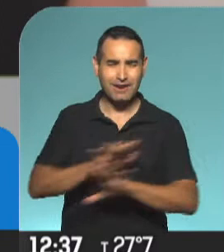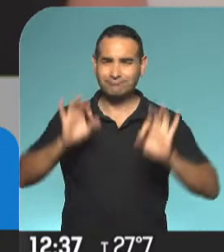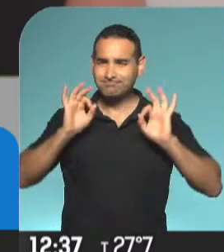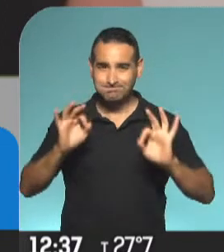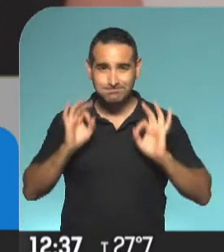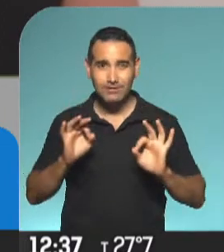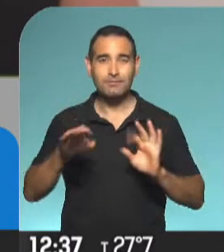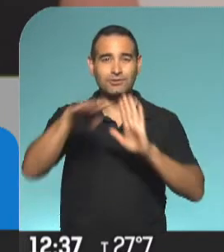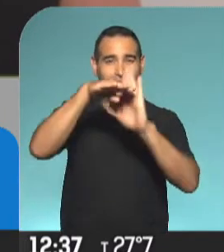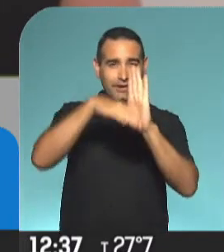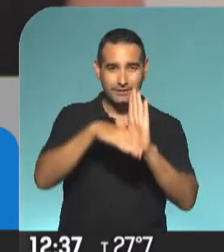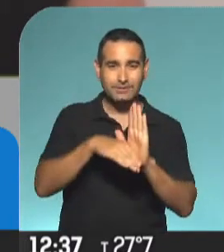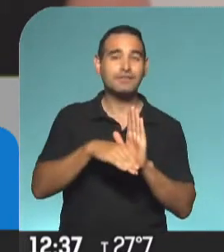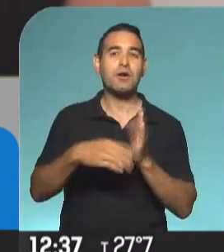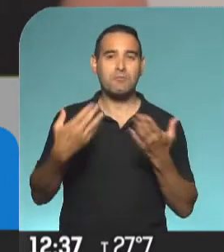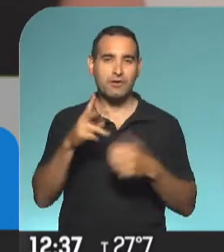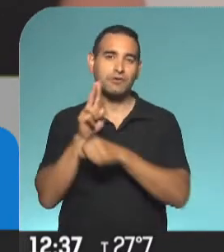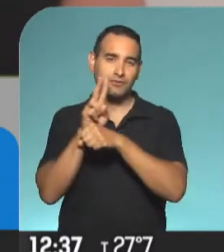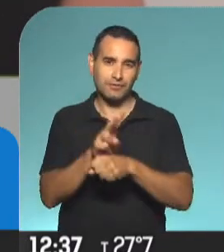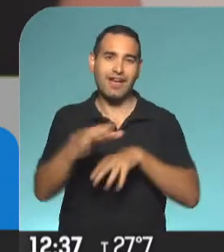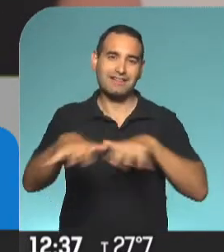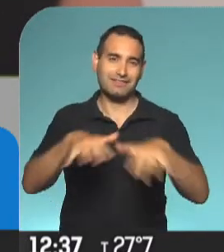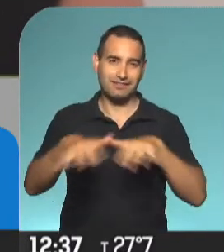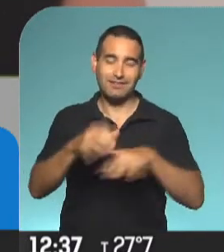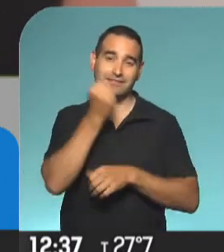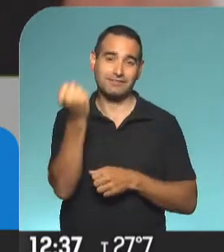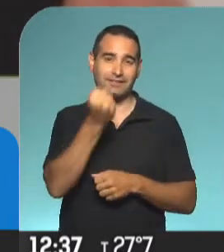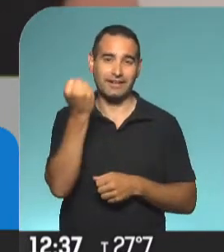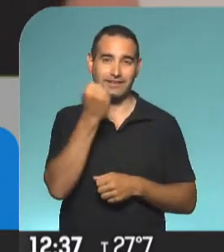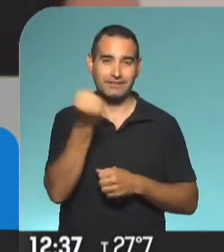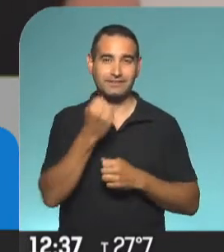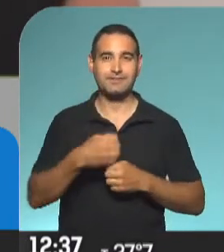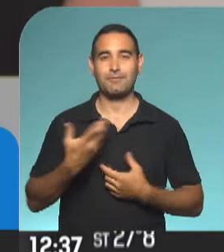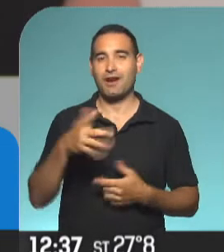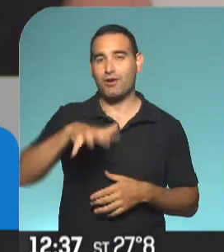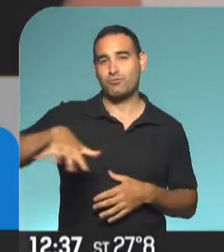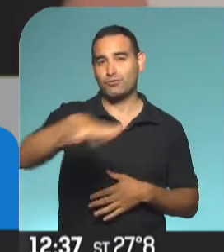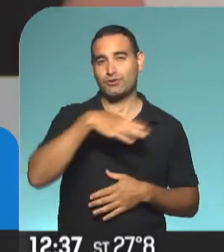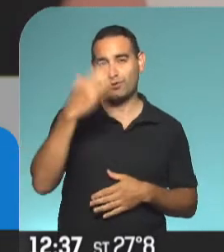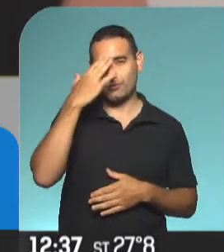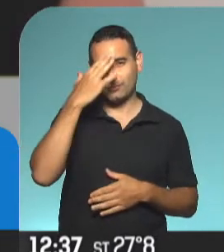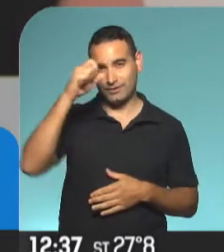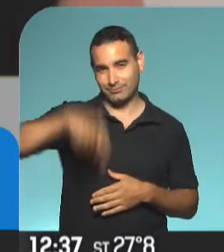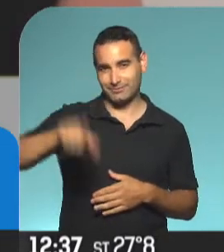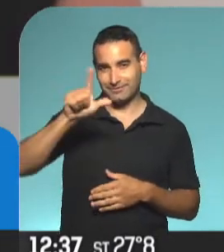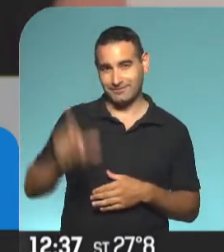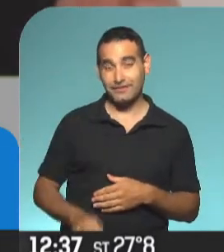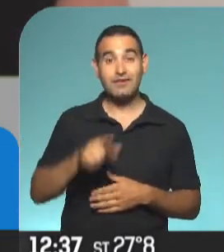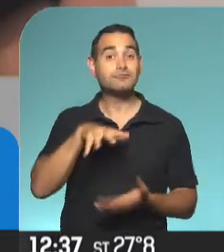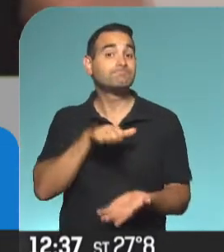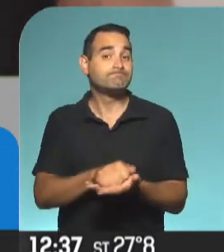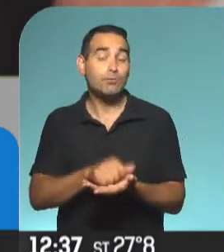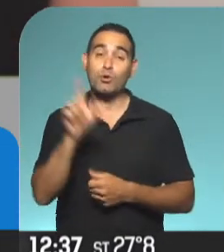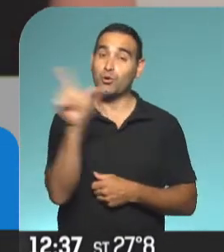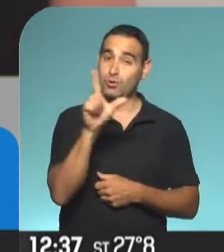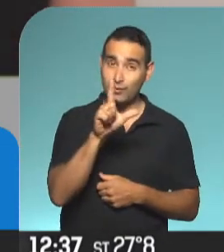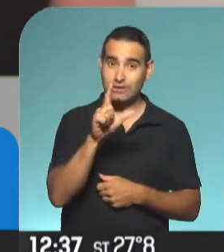protocolo podamos sostener estas actividades tan importantes para la comunidad cultural de nuestro país. Las reservas entonces el